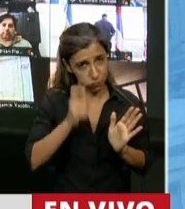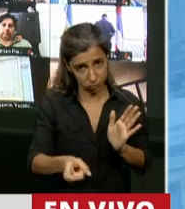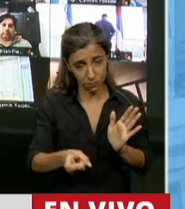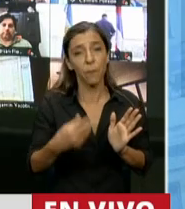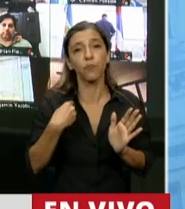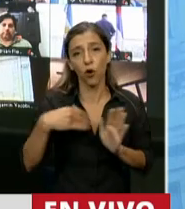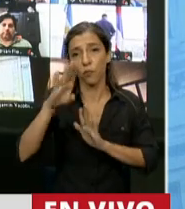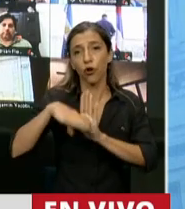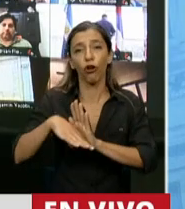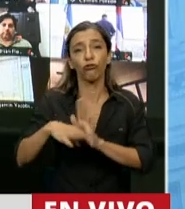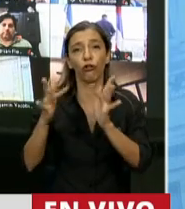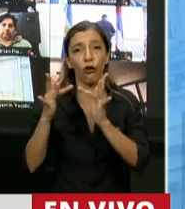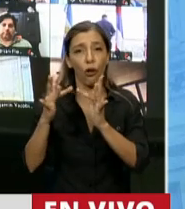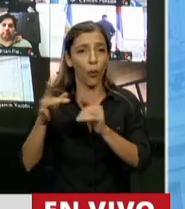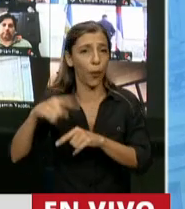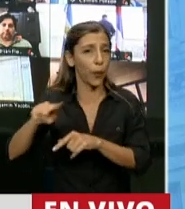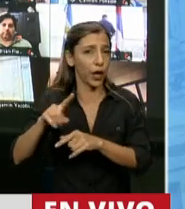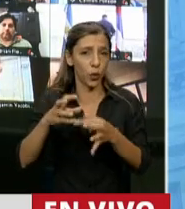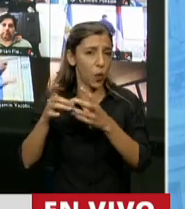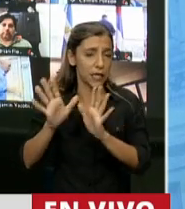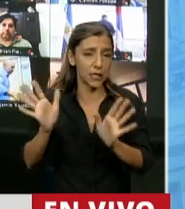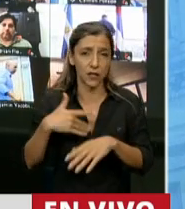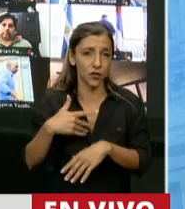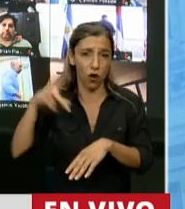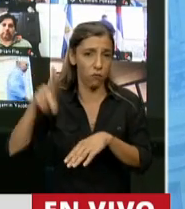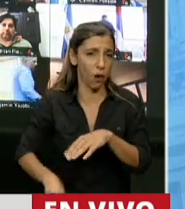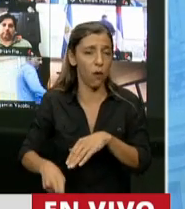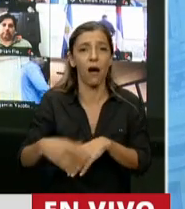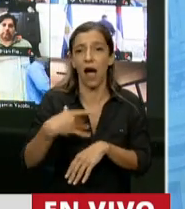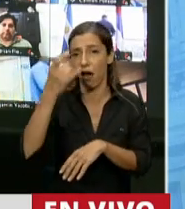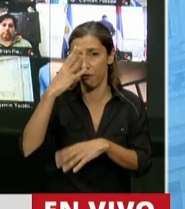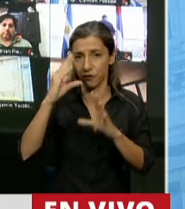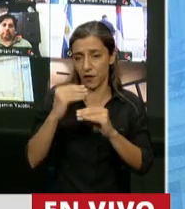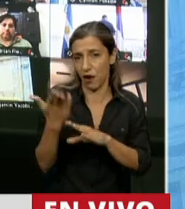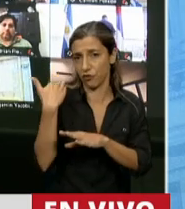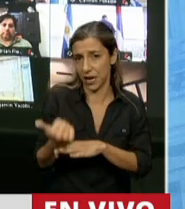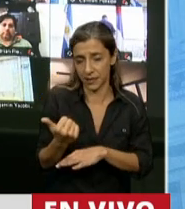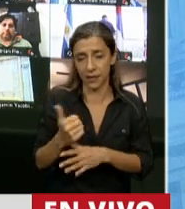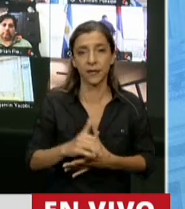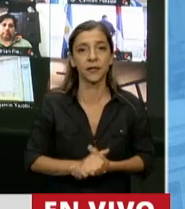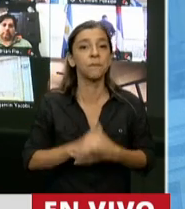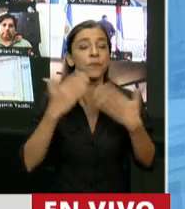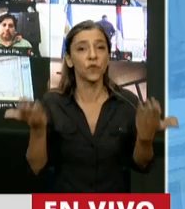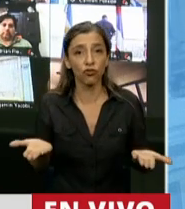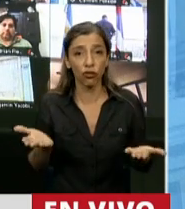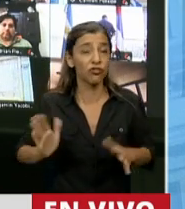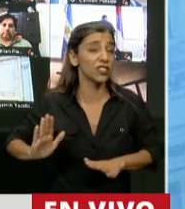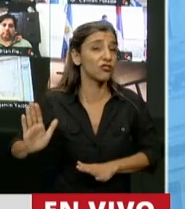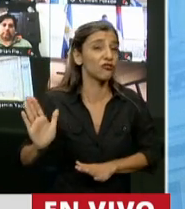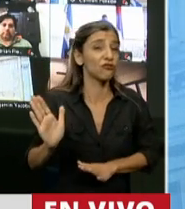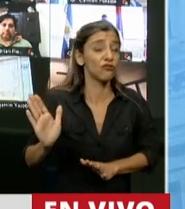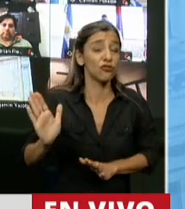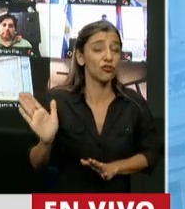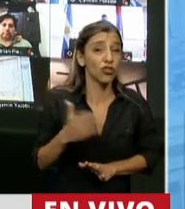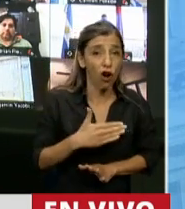el protocolo de sesiones remotas vencía a las cero horas del día de ayer. Con lo cual, todos los actos que se